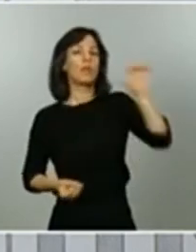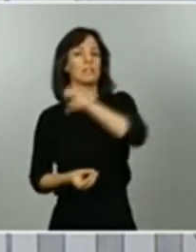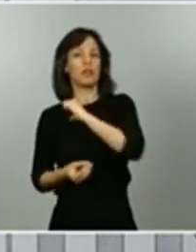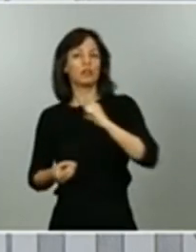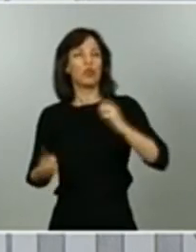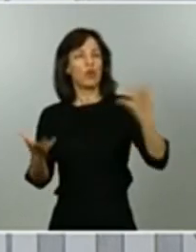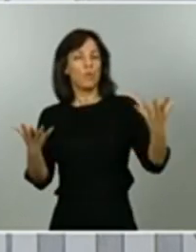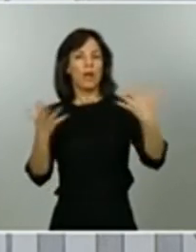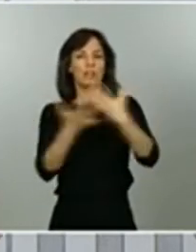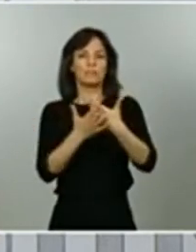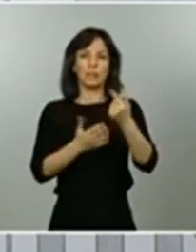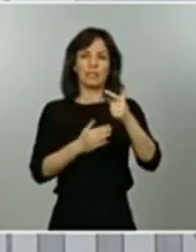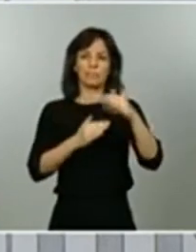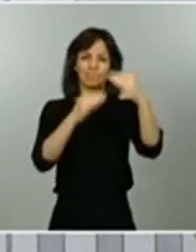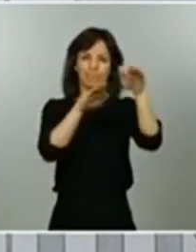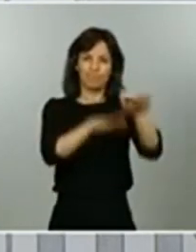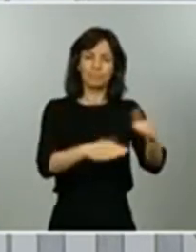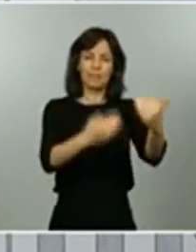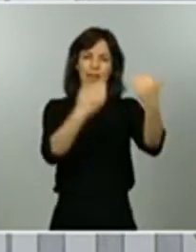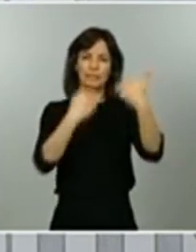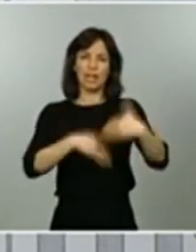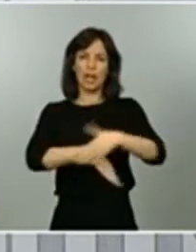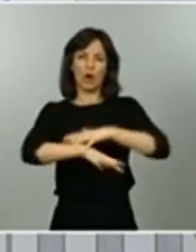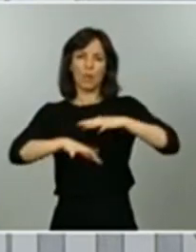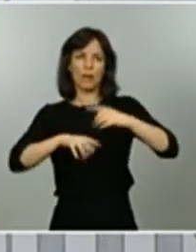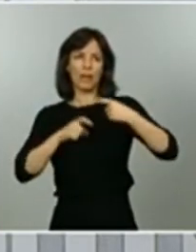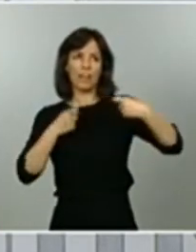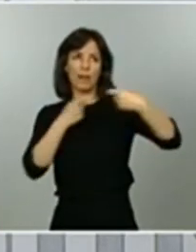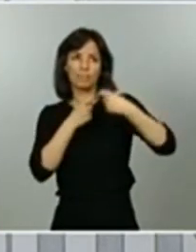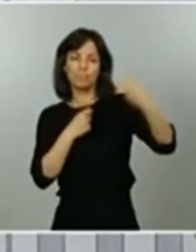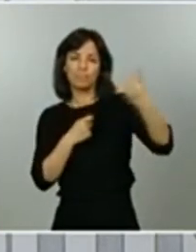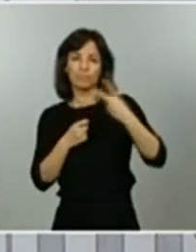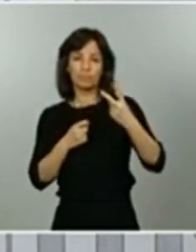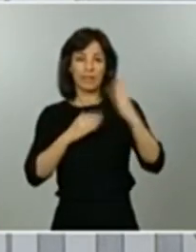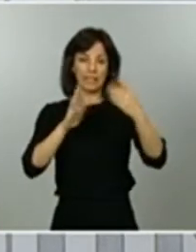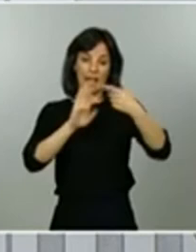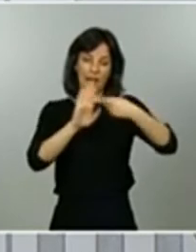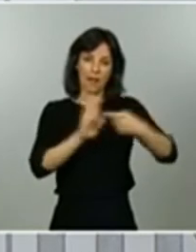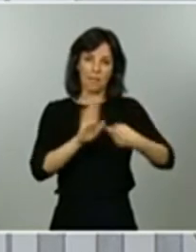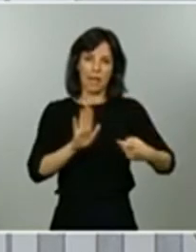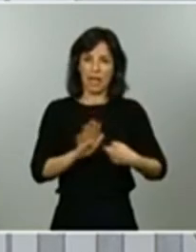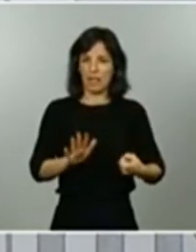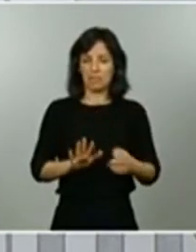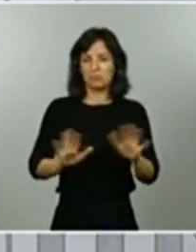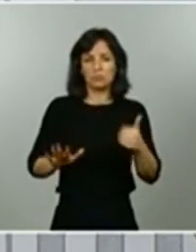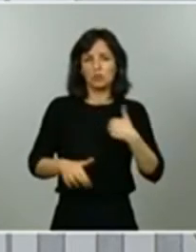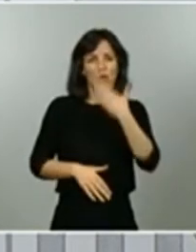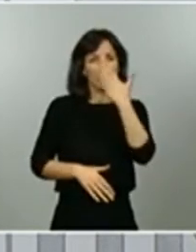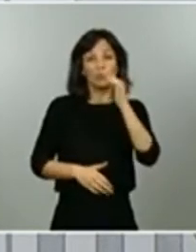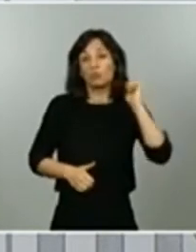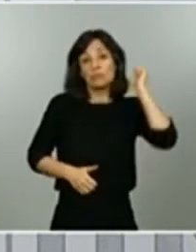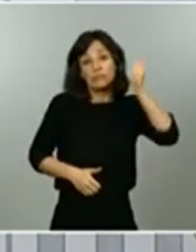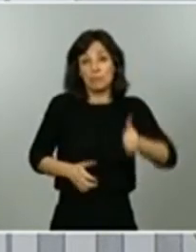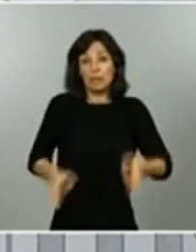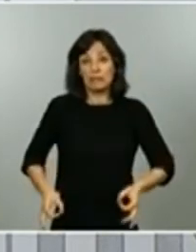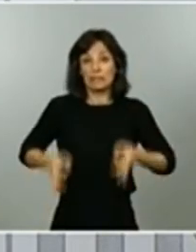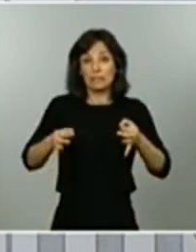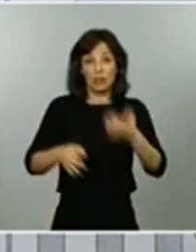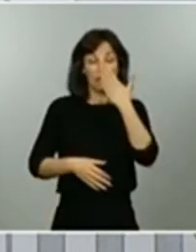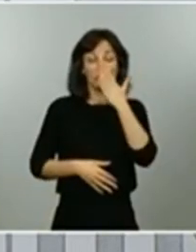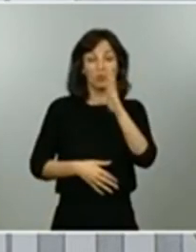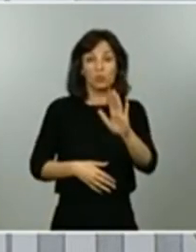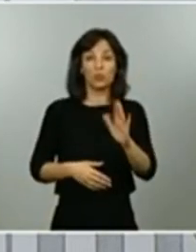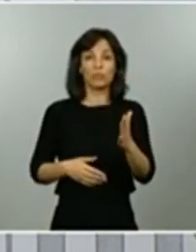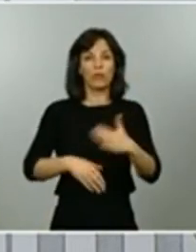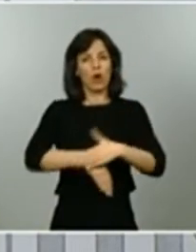lealtad y de cogobernanza esta etapa de desescalado y por tanto voy a tener una actitud como siempre he intentado tener en nombre del gobierno de España